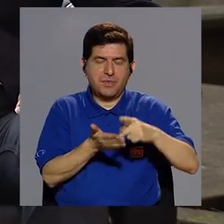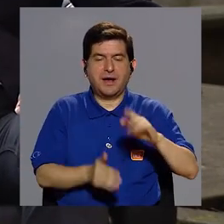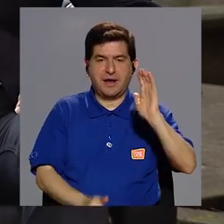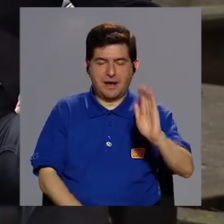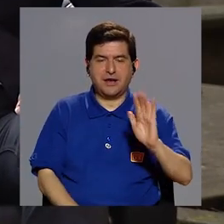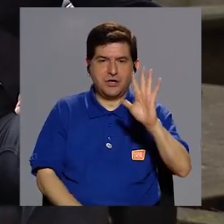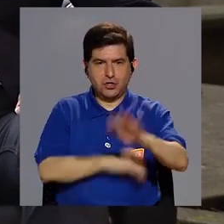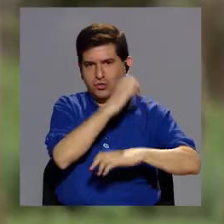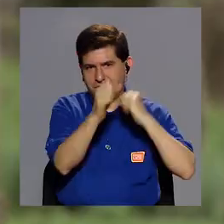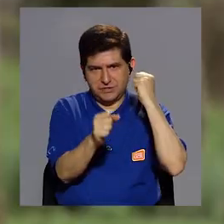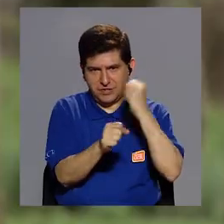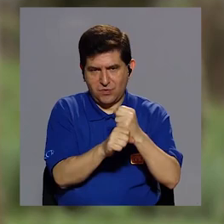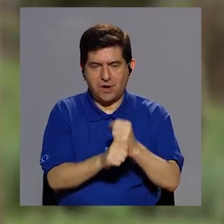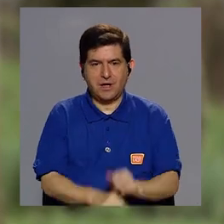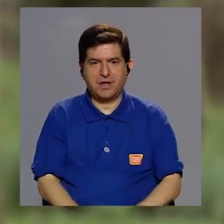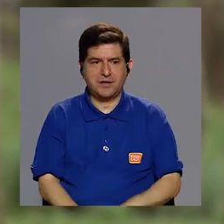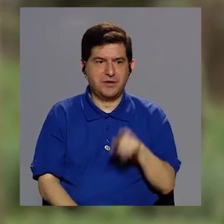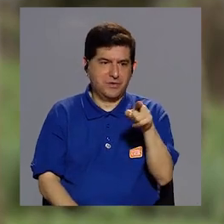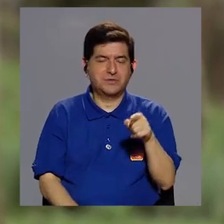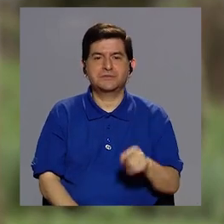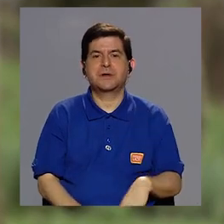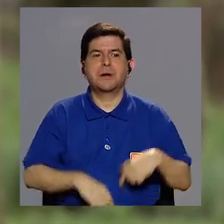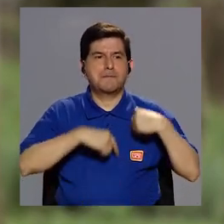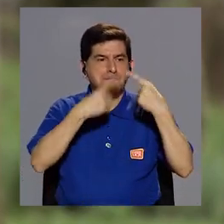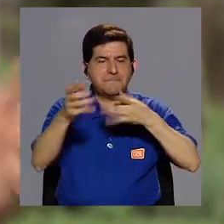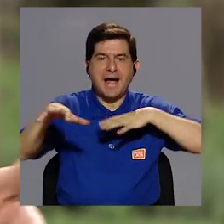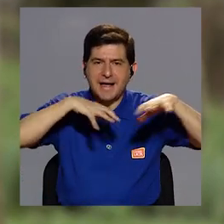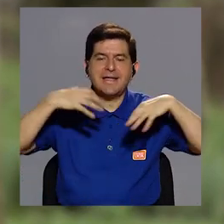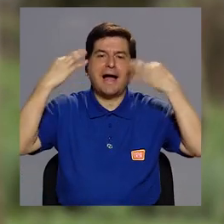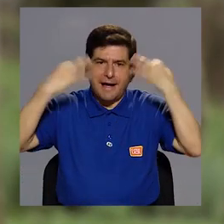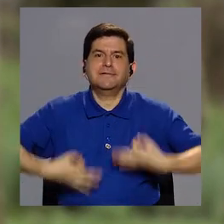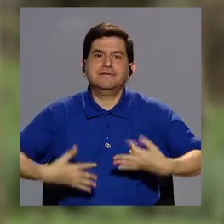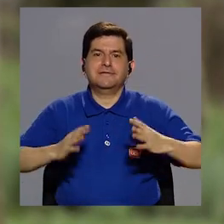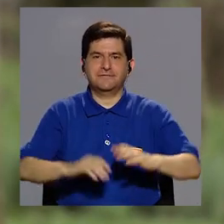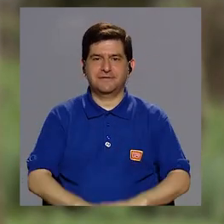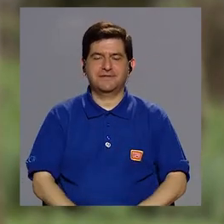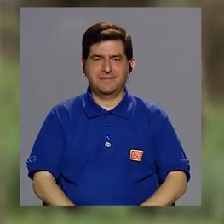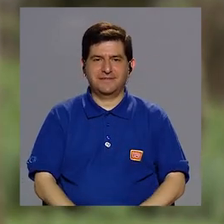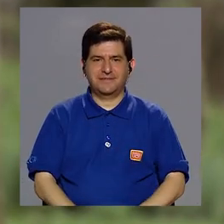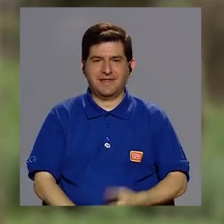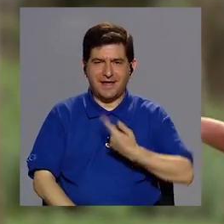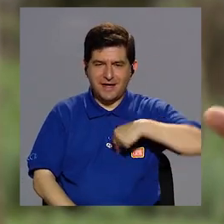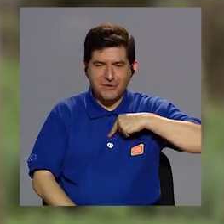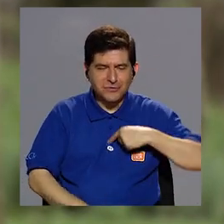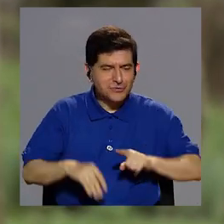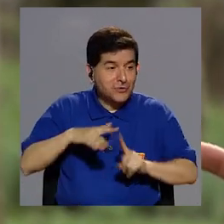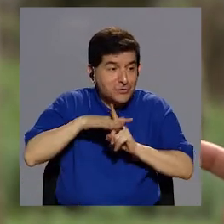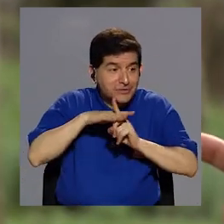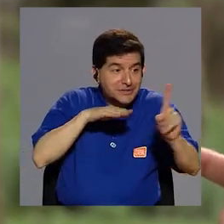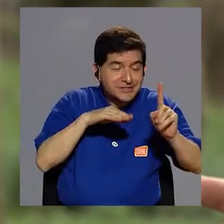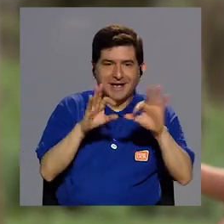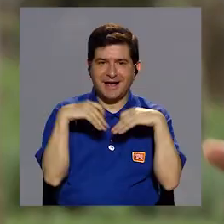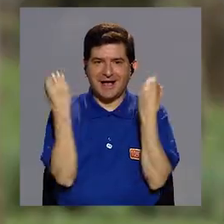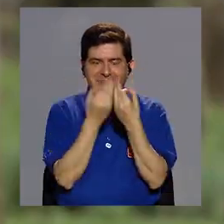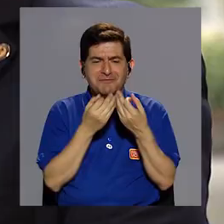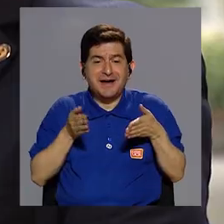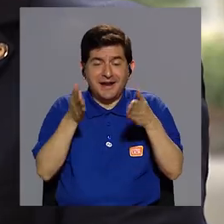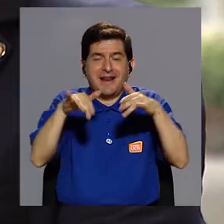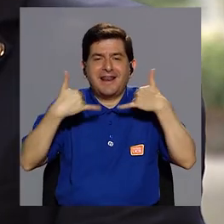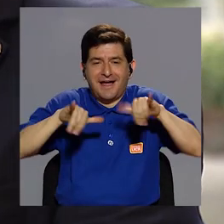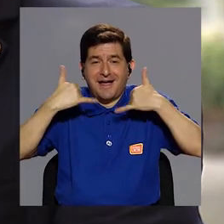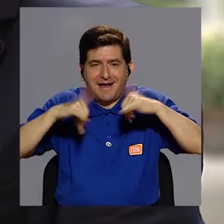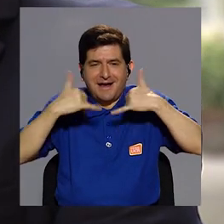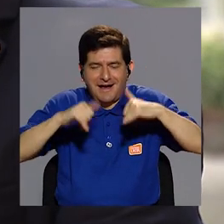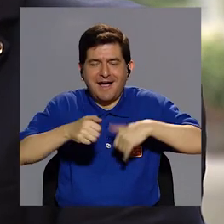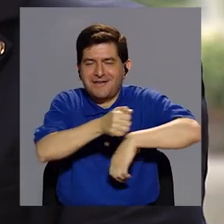pagar a mi hijo de cinco años un montón para que vaya a hacer actividad física. Nos salíamos escondidas de nuestras familias a